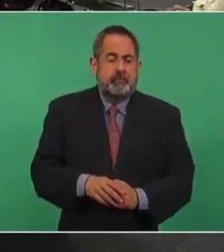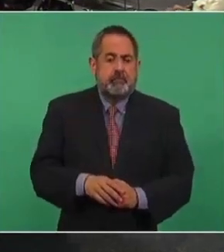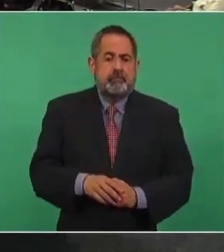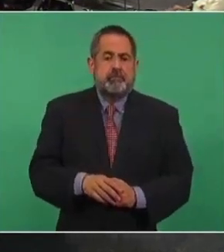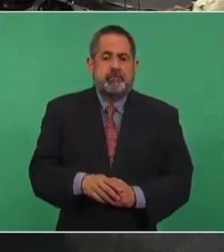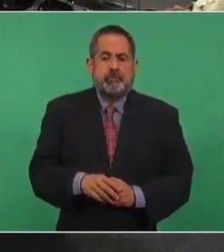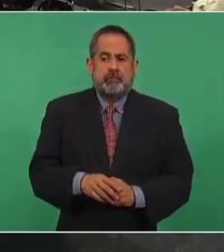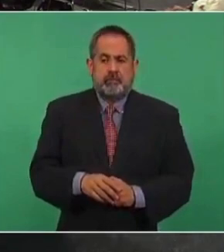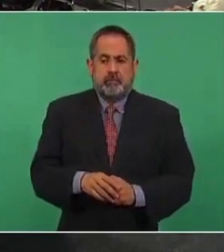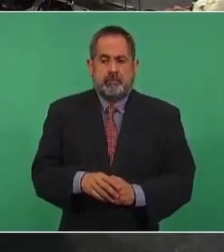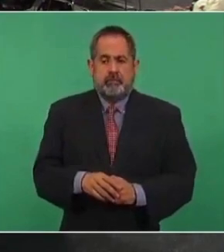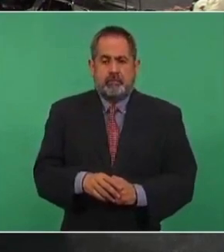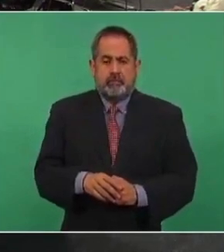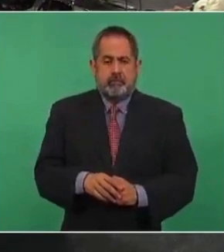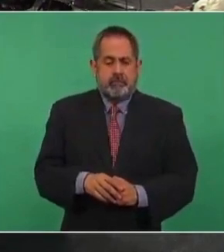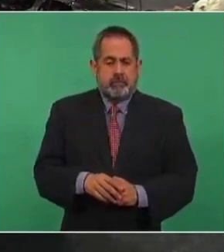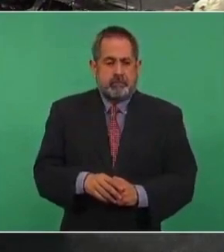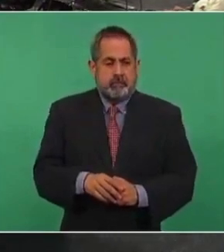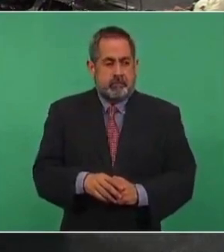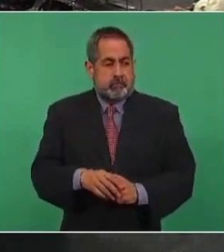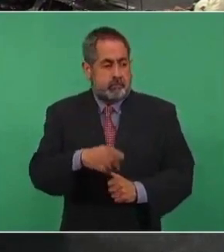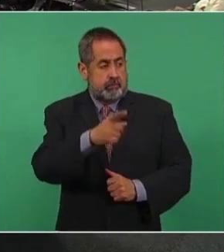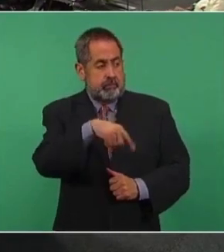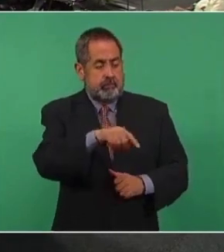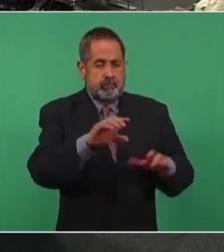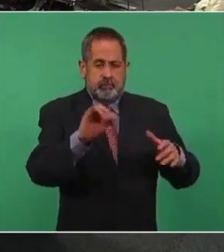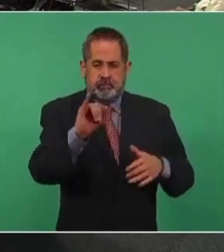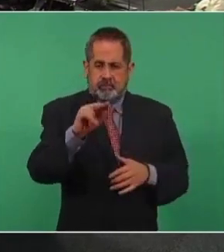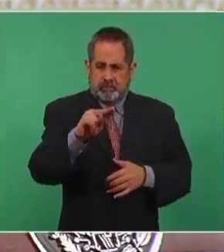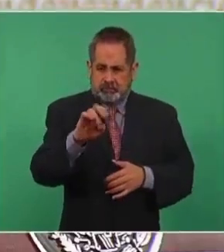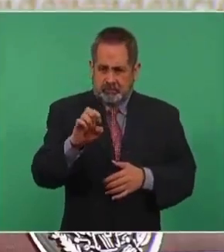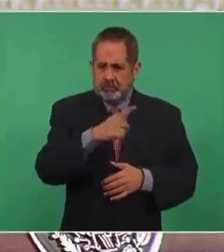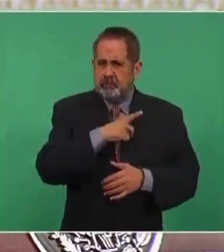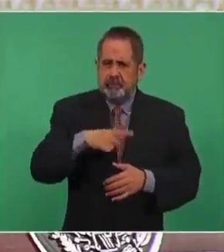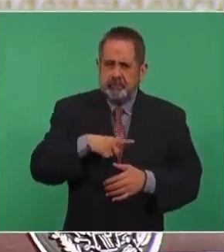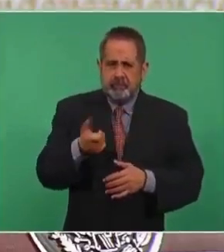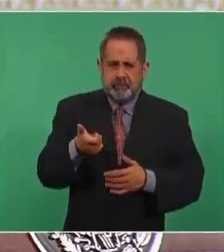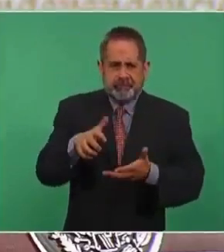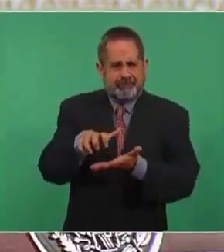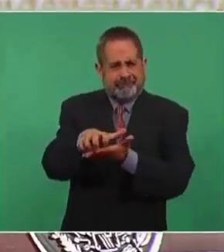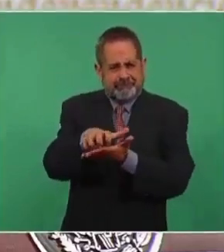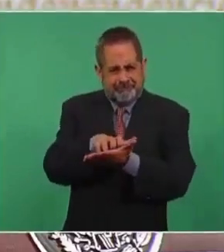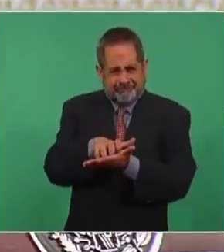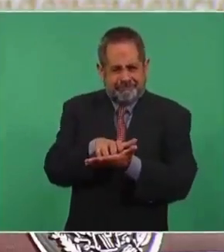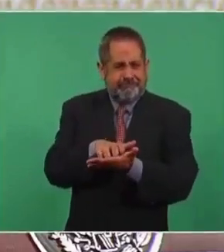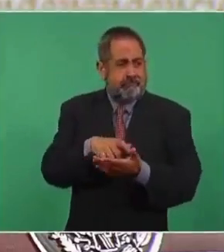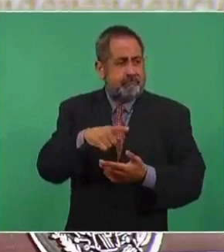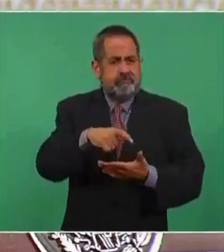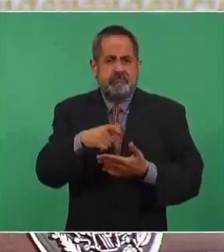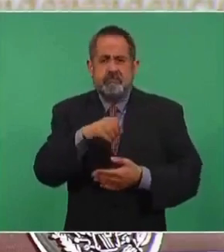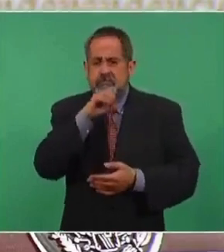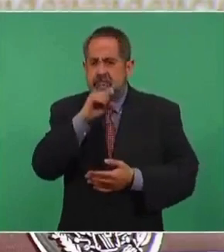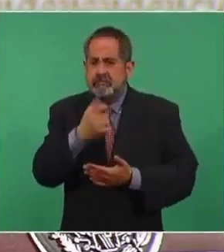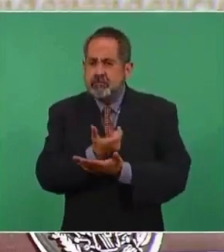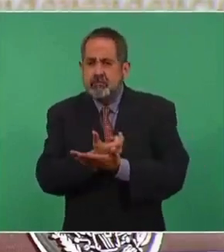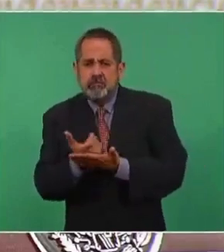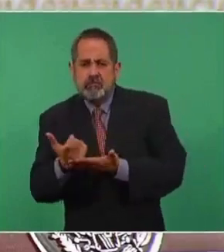Además, que lleven a cabo un plan de austeridad, que se bajen los sueldos, ganan mucho,